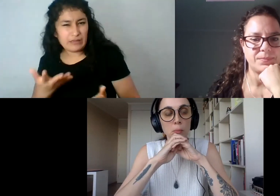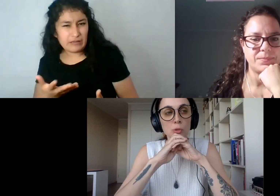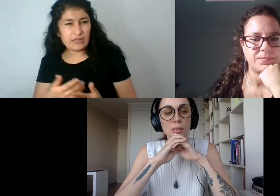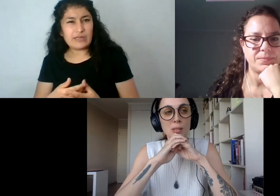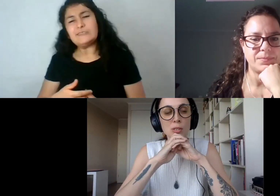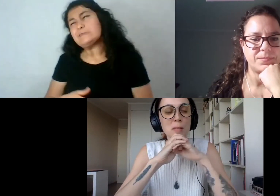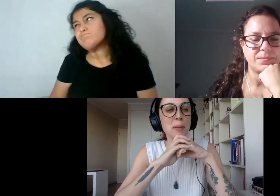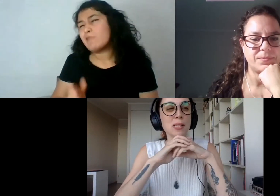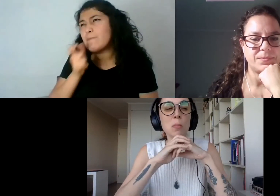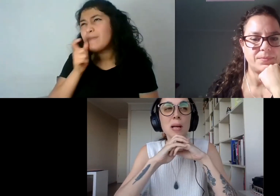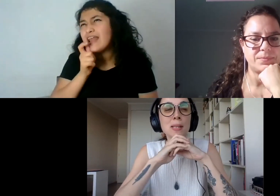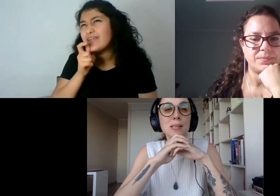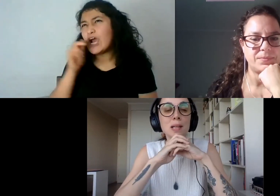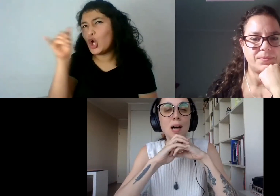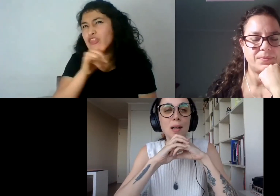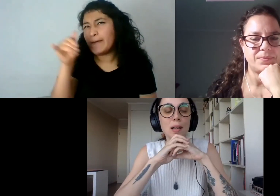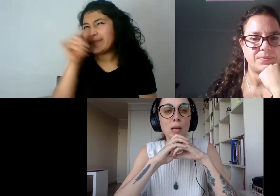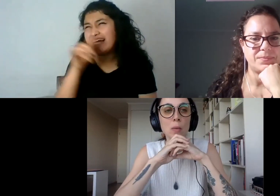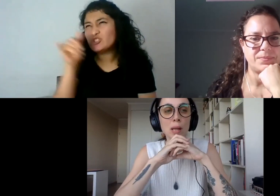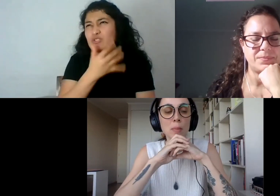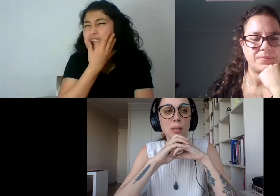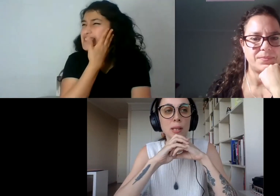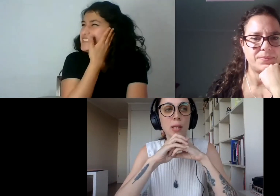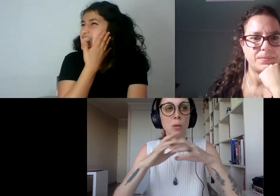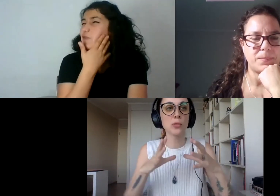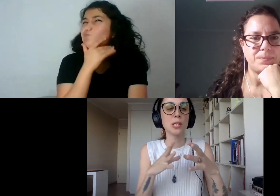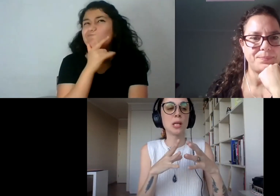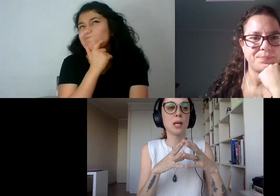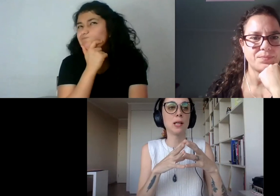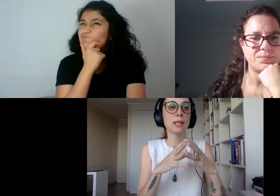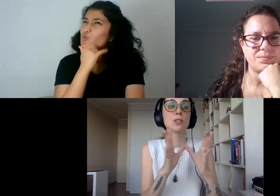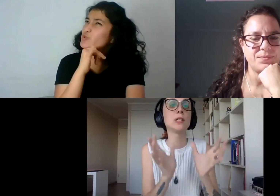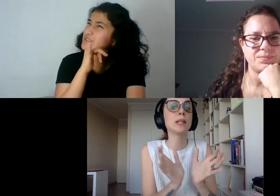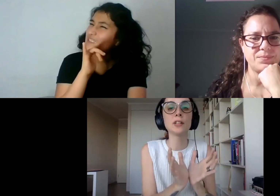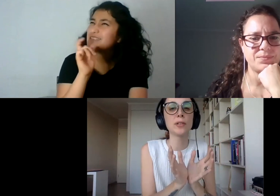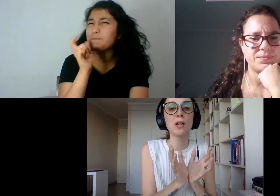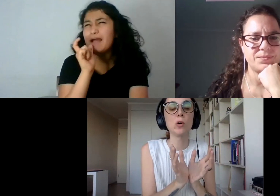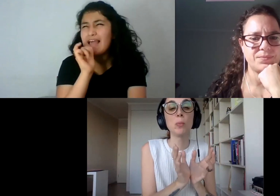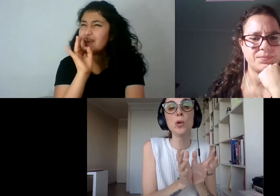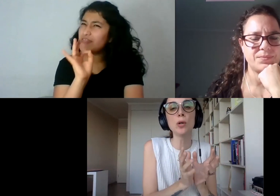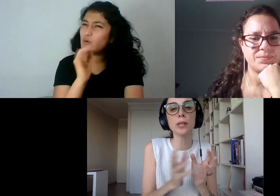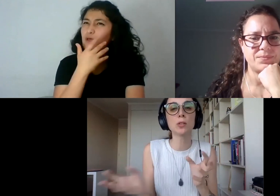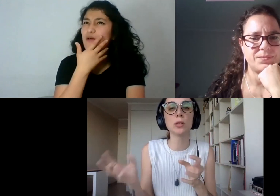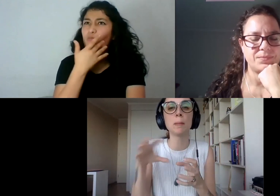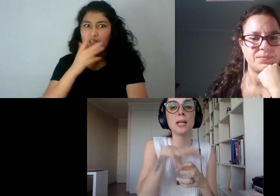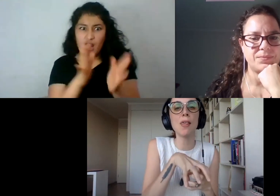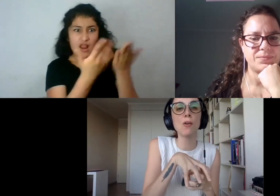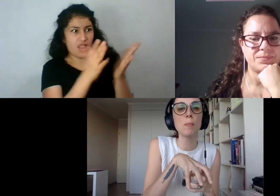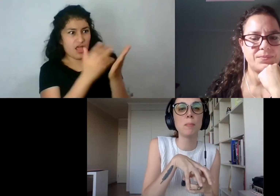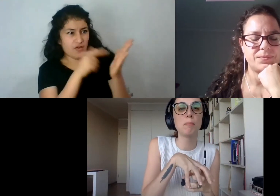no sé si me parece como la más adecuada, porque es como si el texto literario fuera algo puro, que es